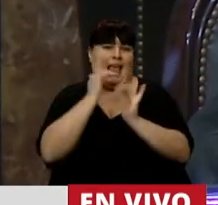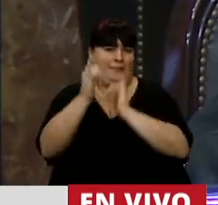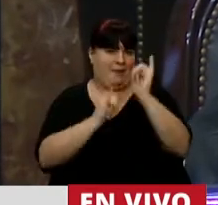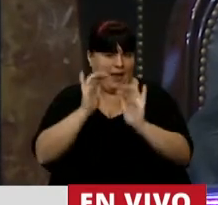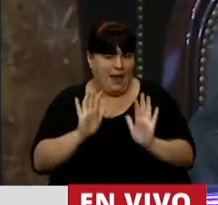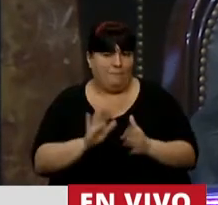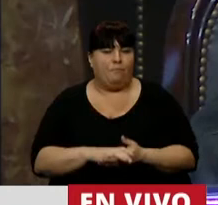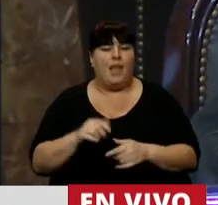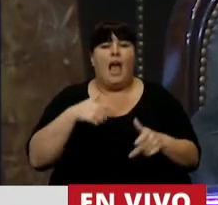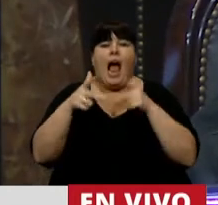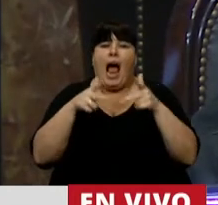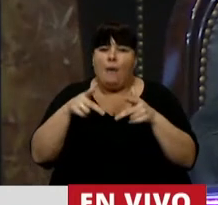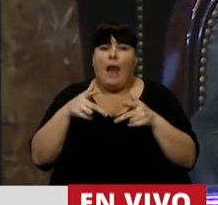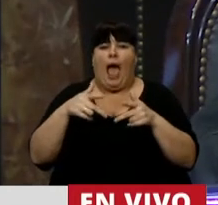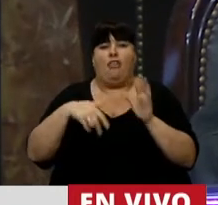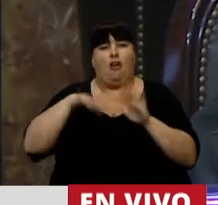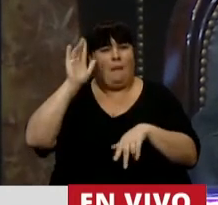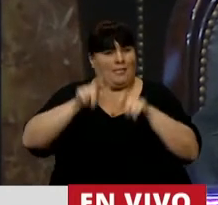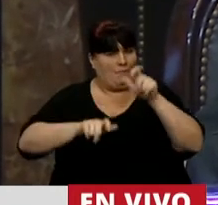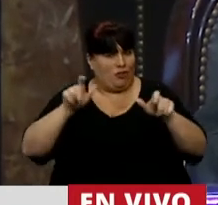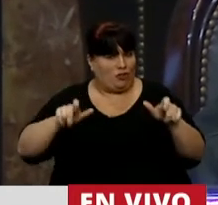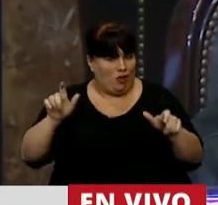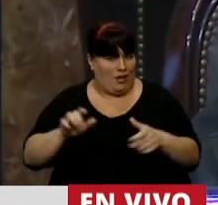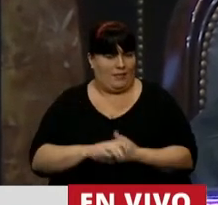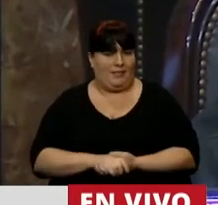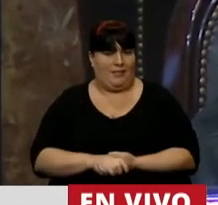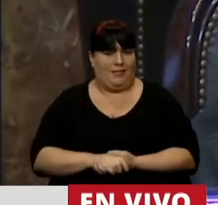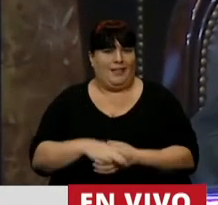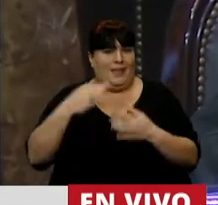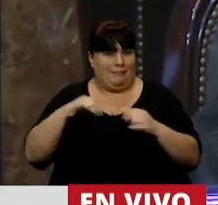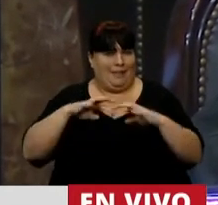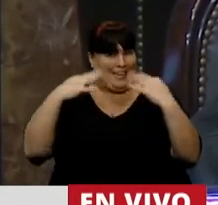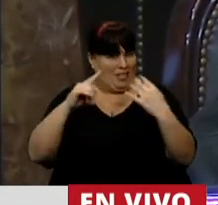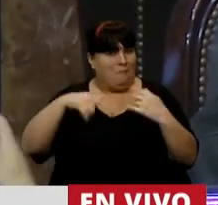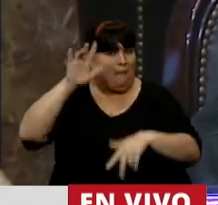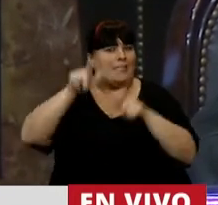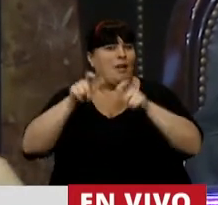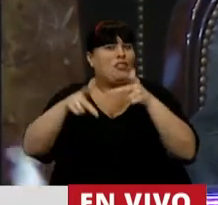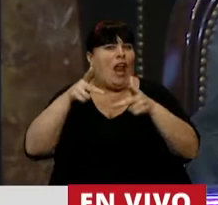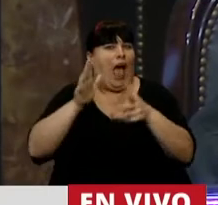Estamos hablando a mucha más gente de la que compone este recinto.